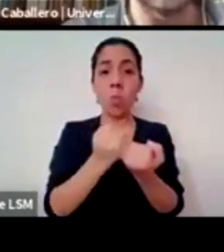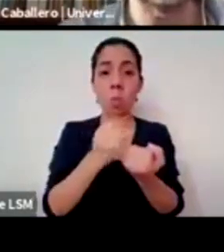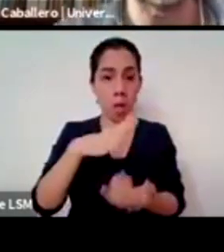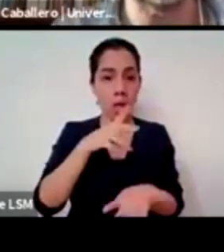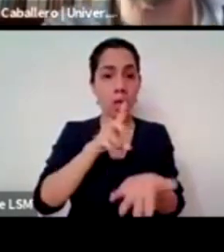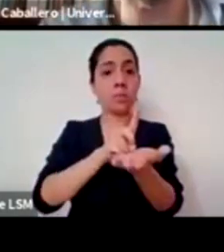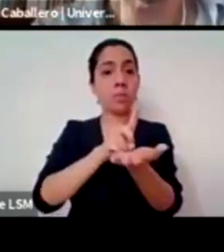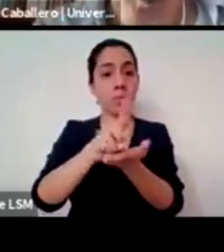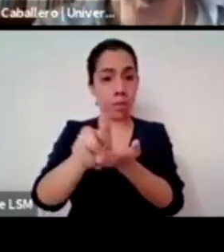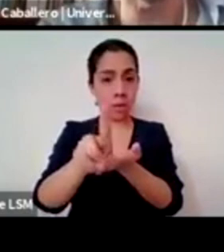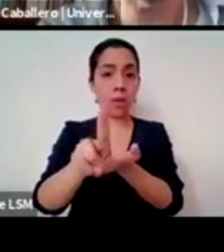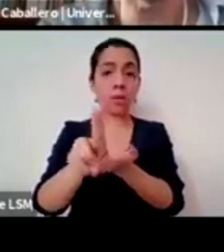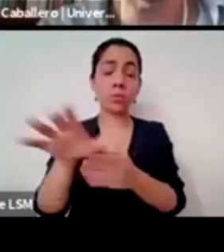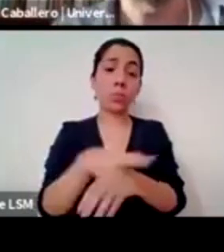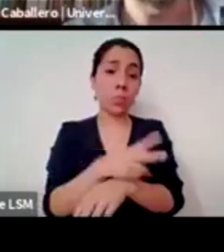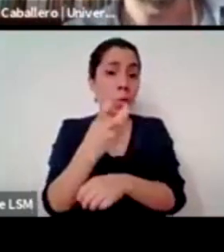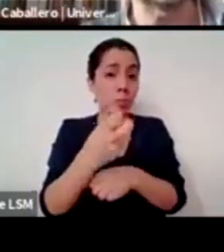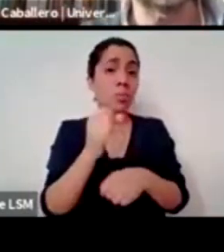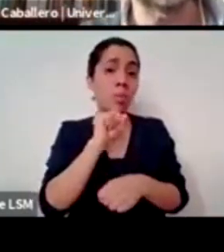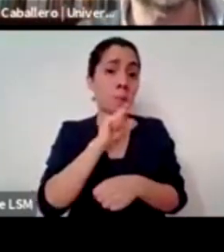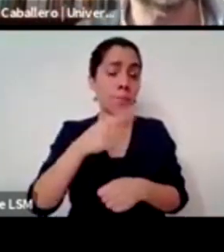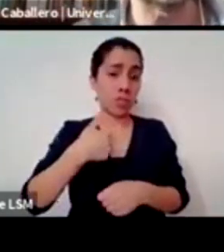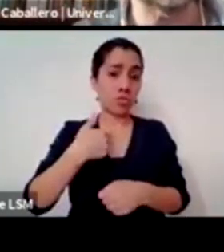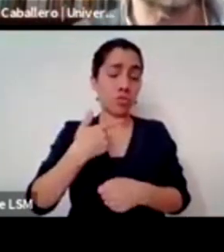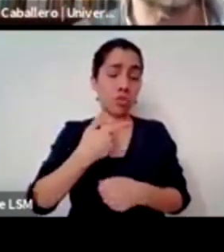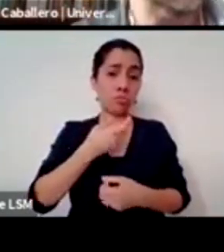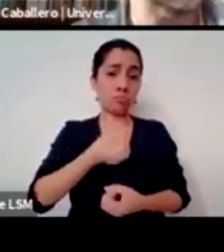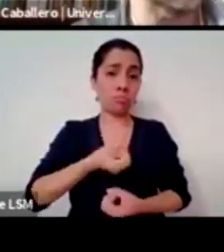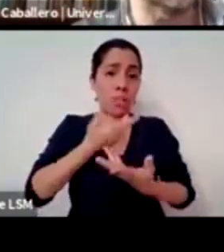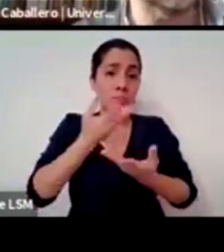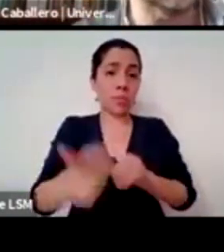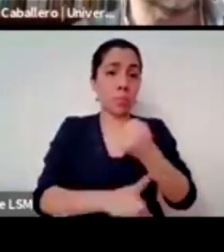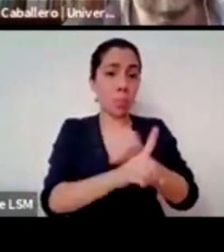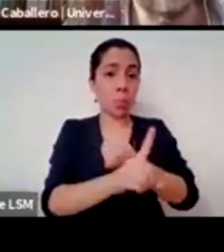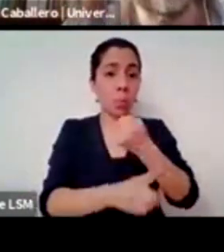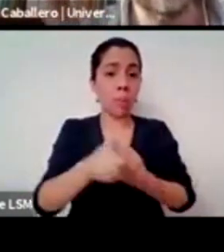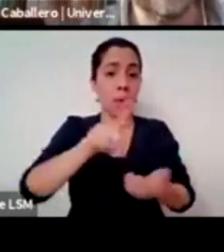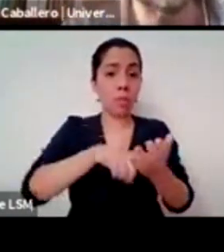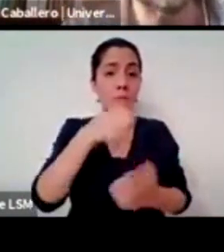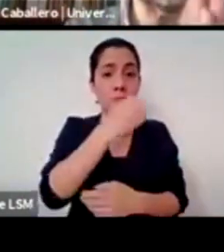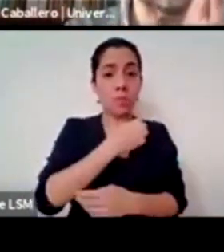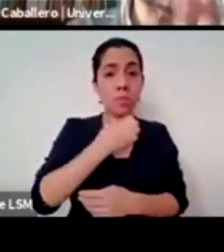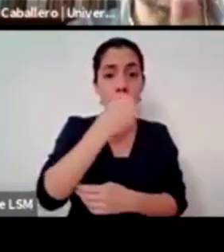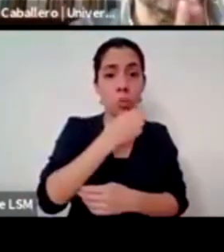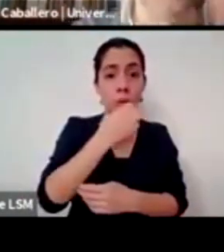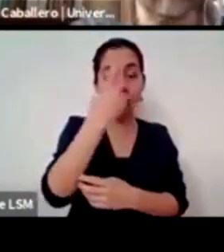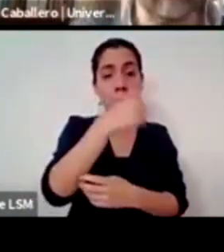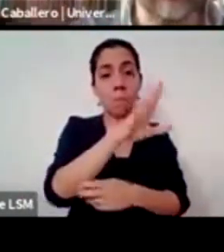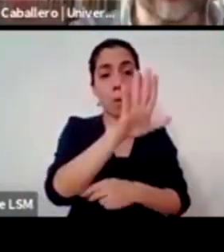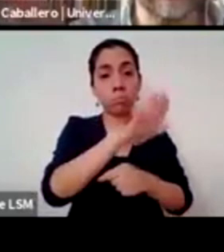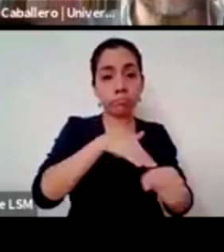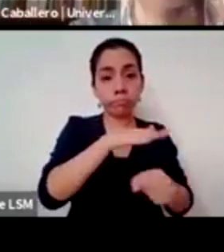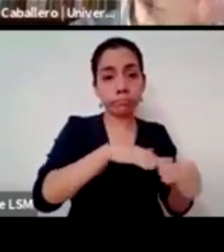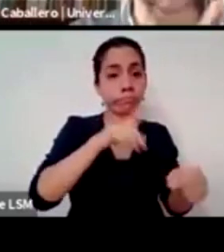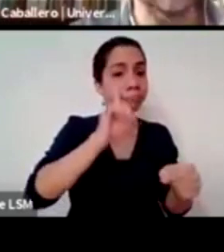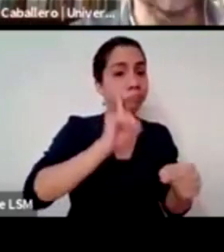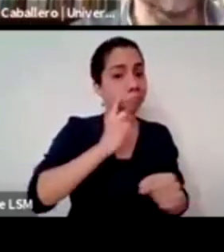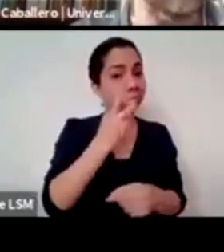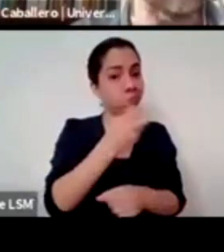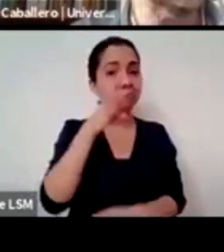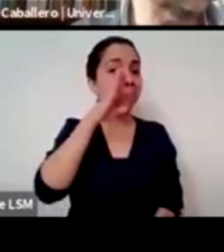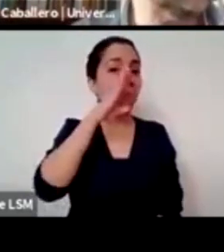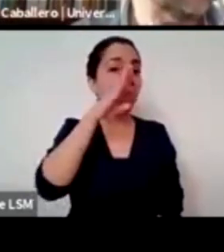hostigamiento es tremendo y estamos intentando cambiar las cosas entonces muchas gracias a ustedes cuatro muchas